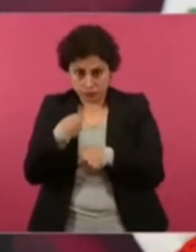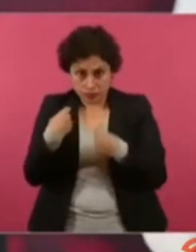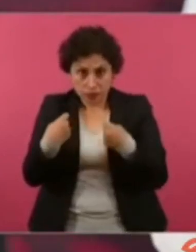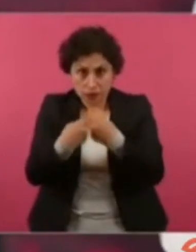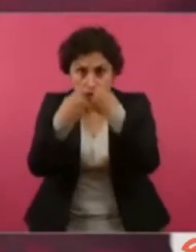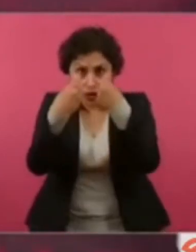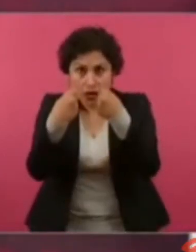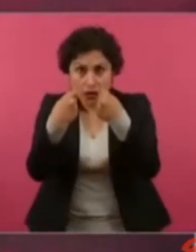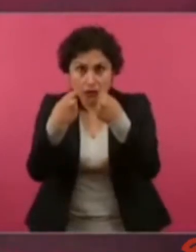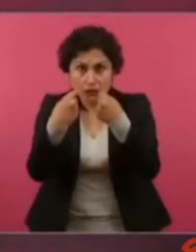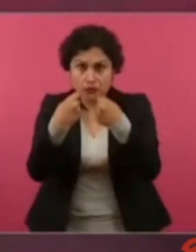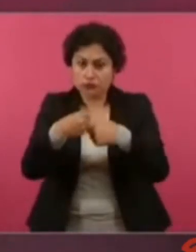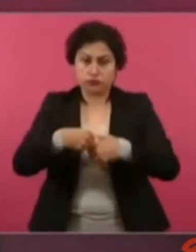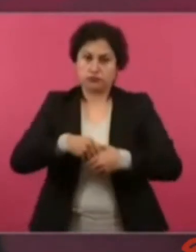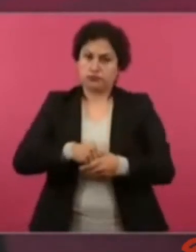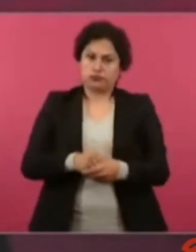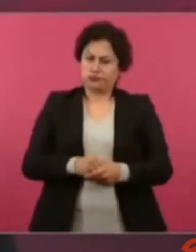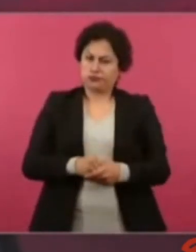reciben bastante.